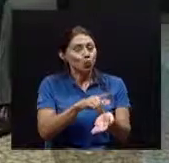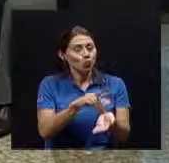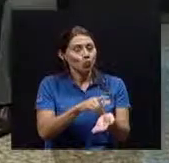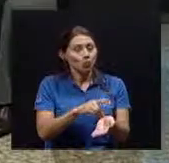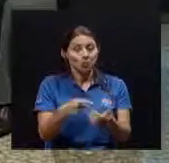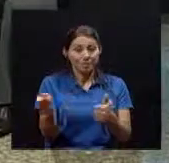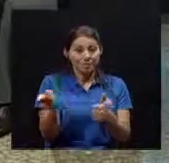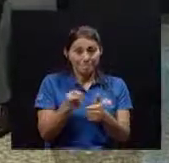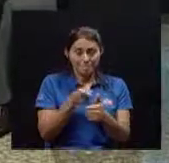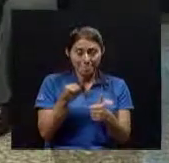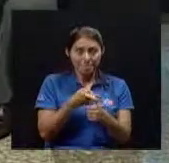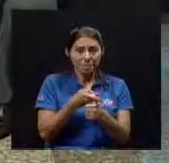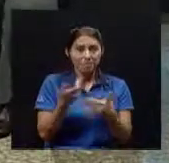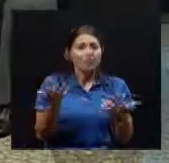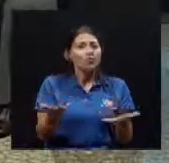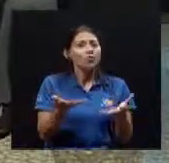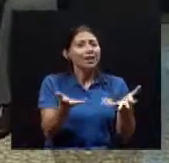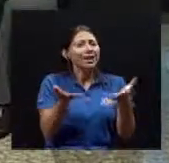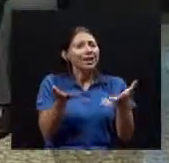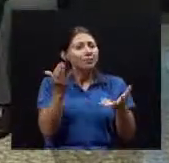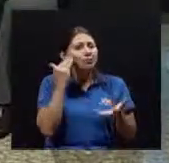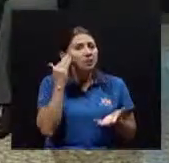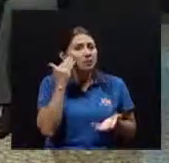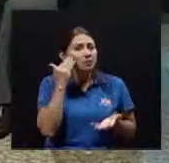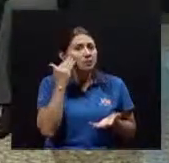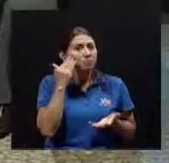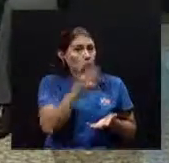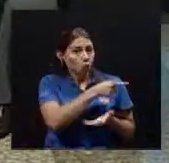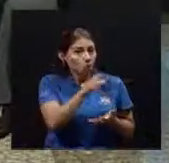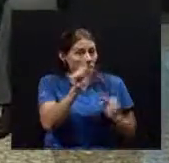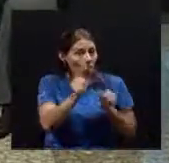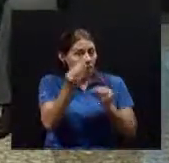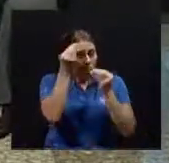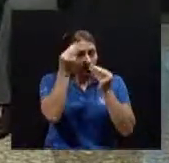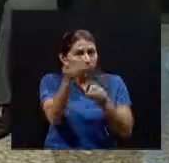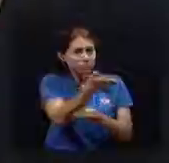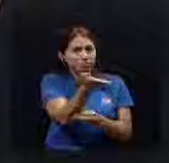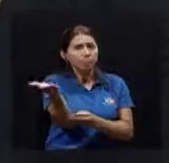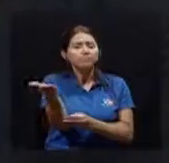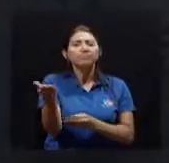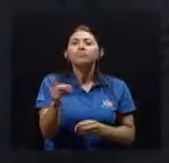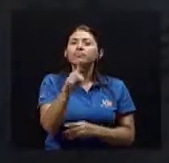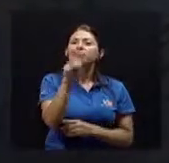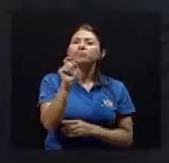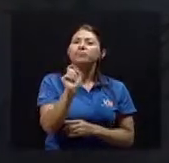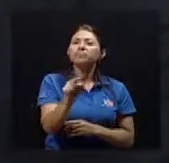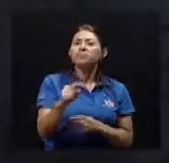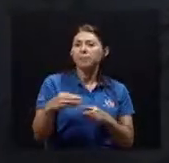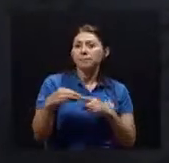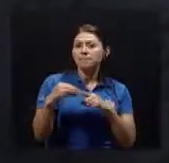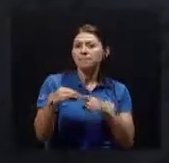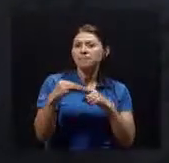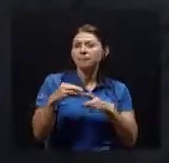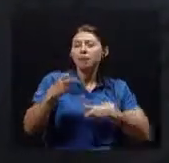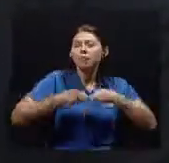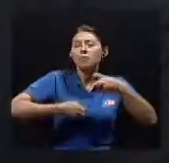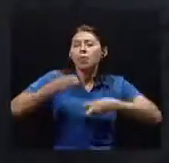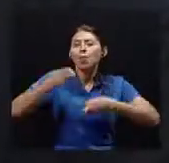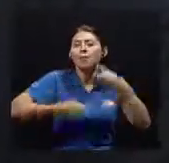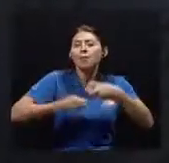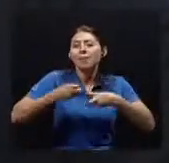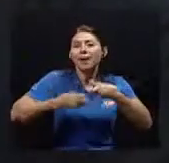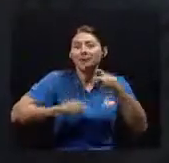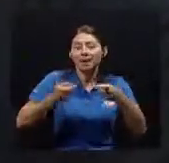Primero que nada Básicamente Queríamos saber O si le puede decir A la gente en la casa ¿Cuáles son Los principales